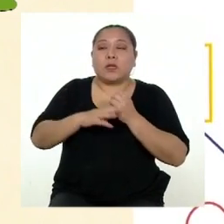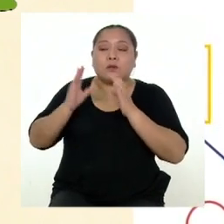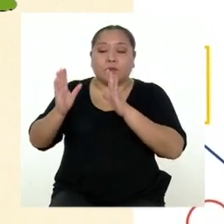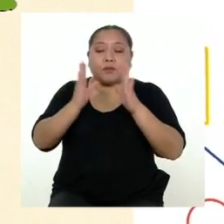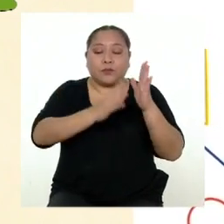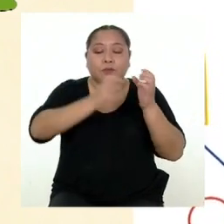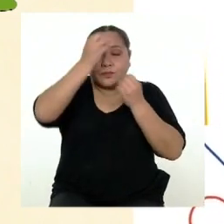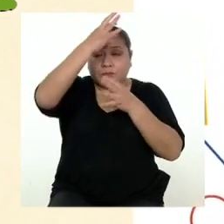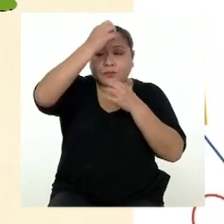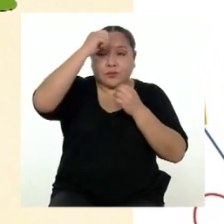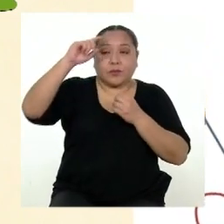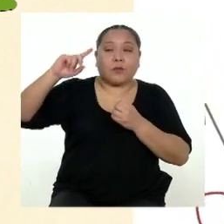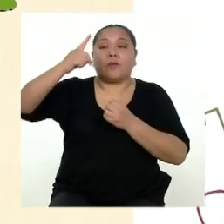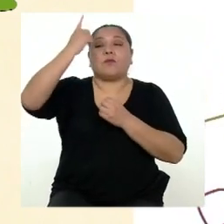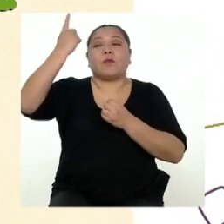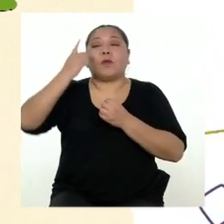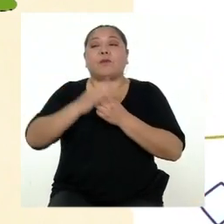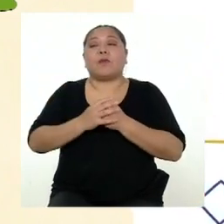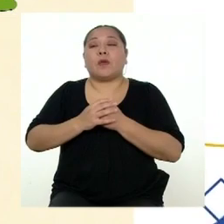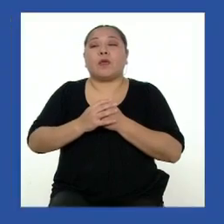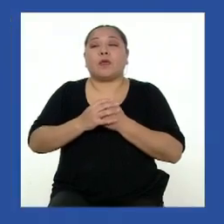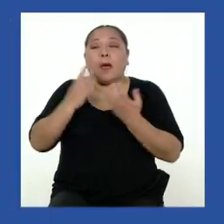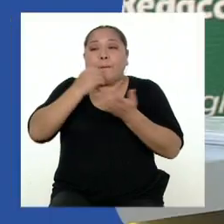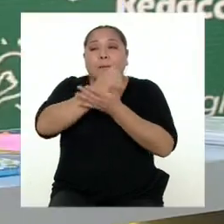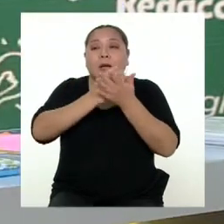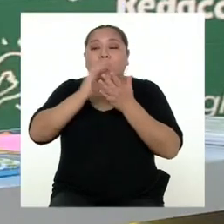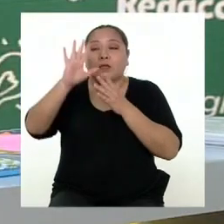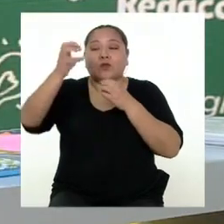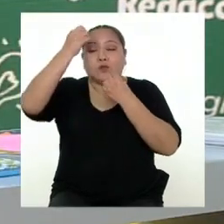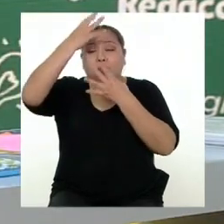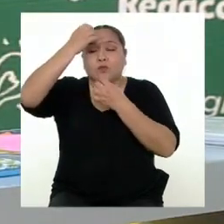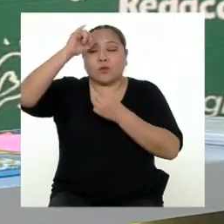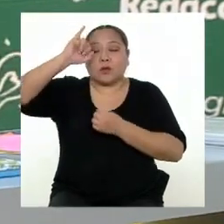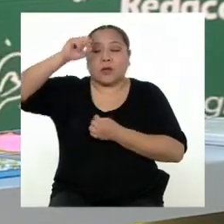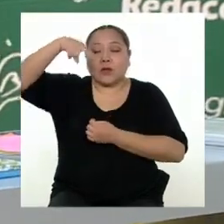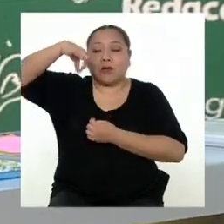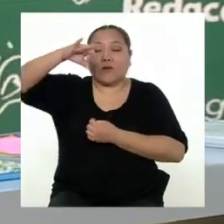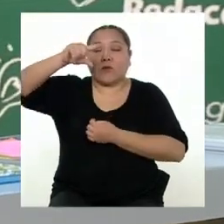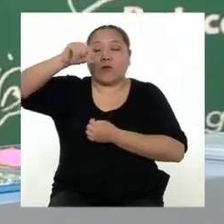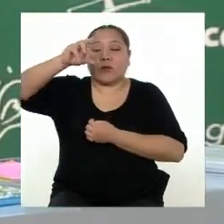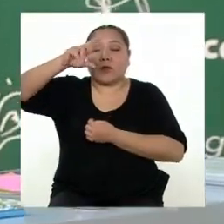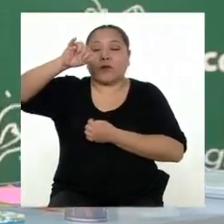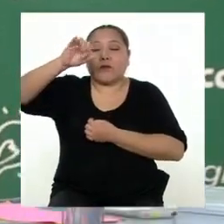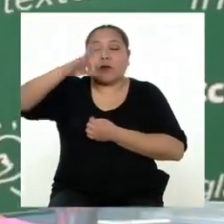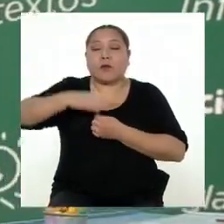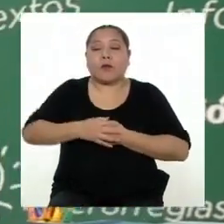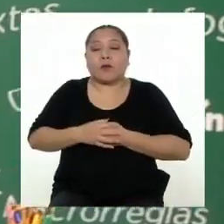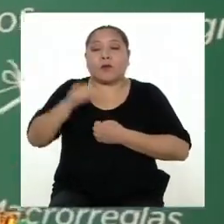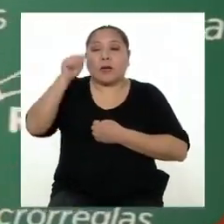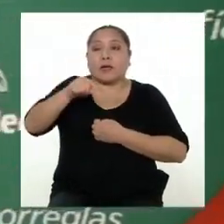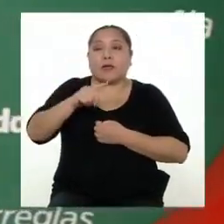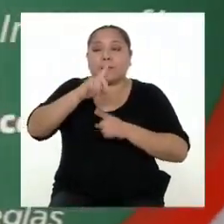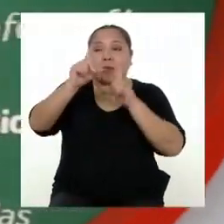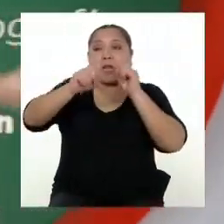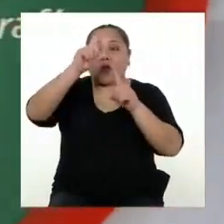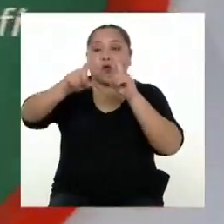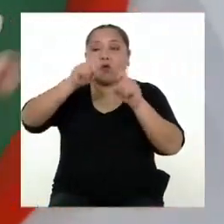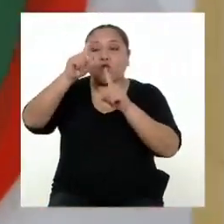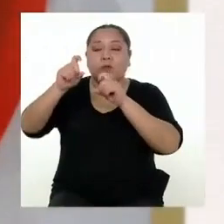pueden crear la primera versión de su infografía. Ahora vayamos a la ronda de